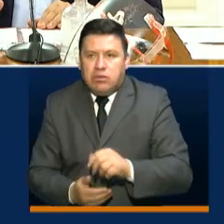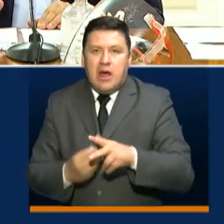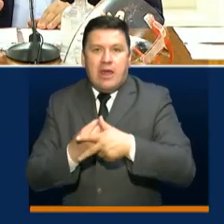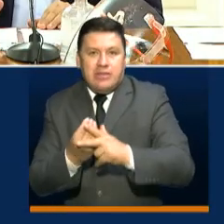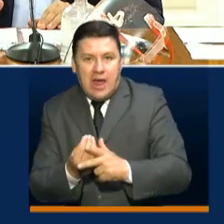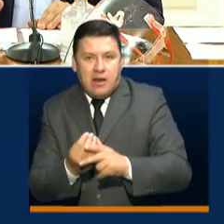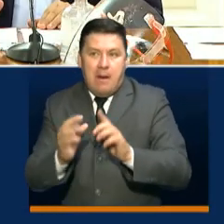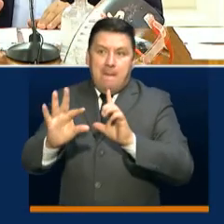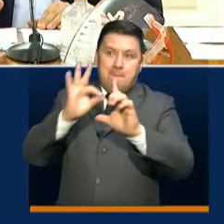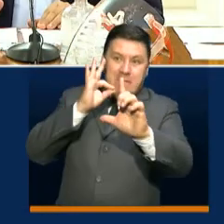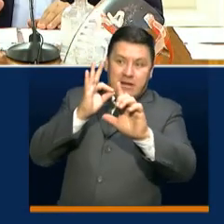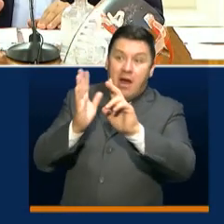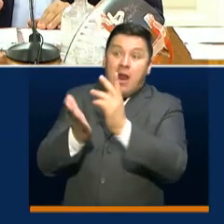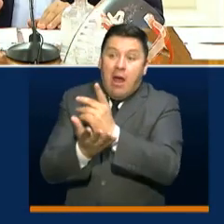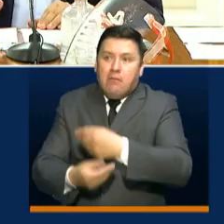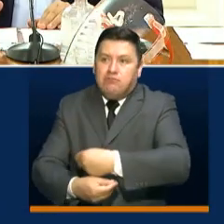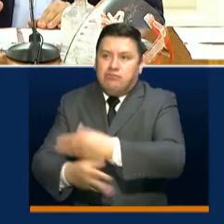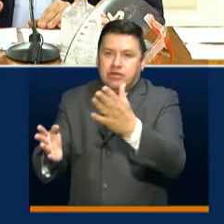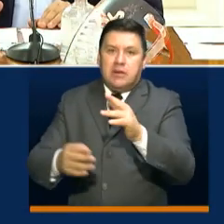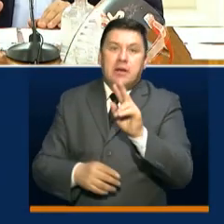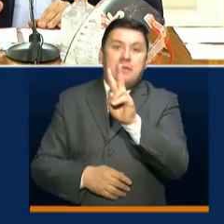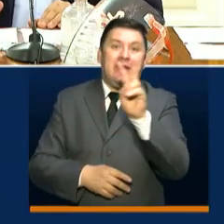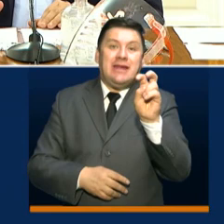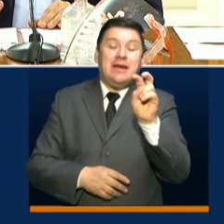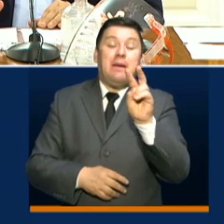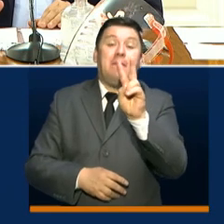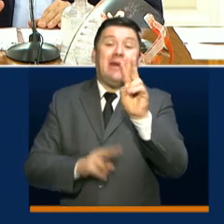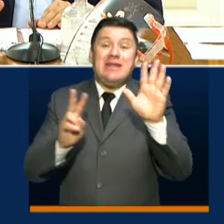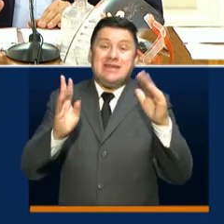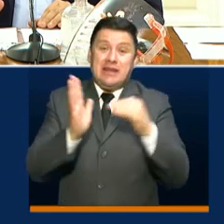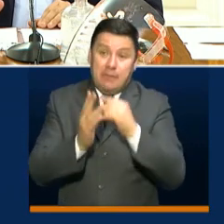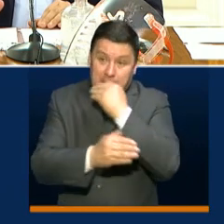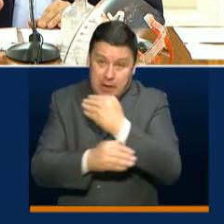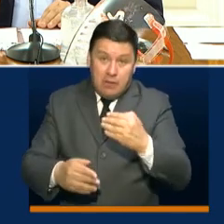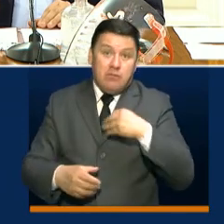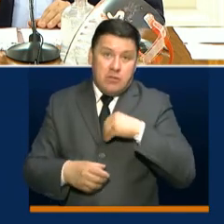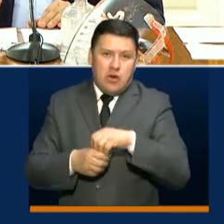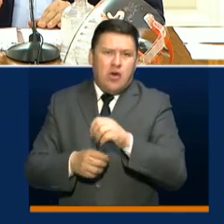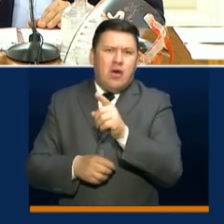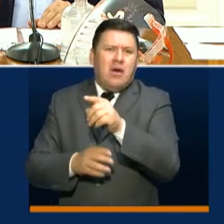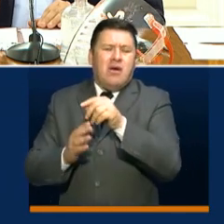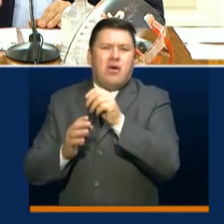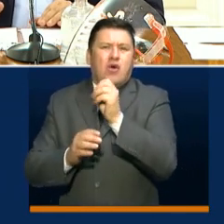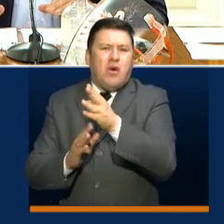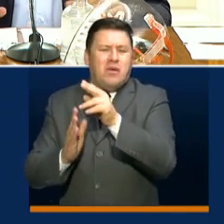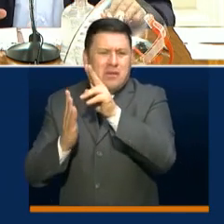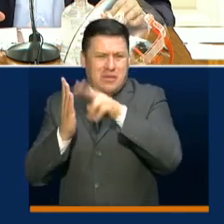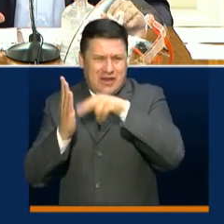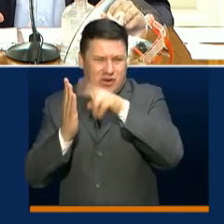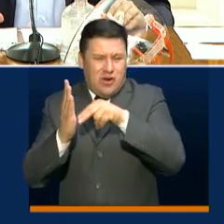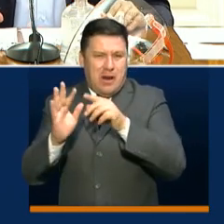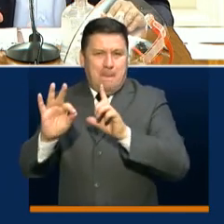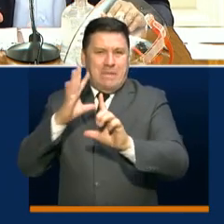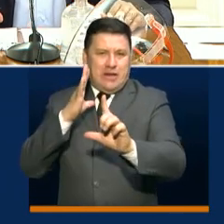talleres virtuales, a los más de 27 mil niños que tenemos en nuestros clubes de lectura de manera virtual,